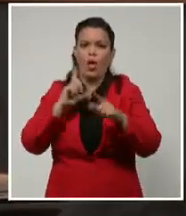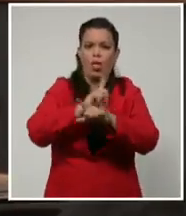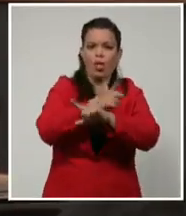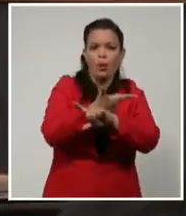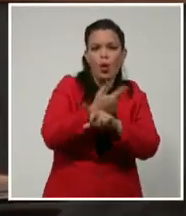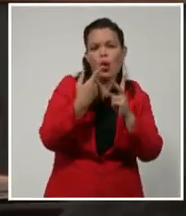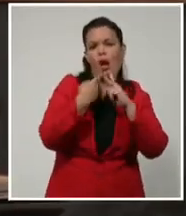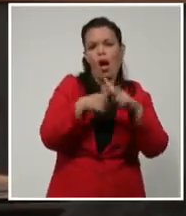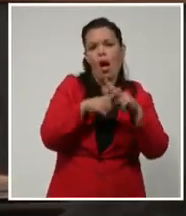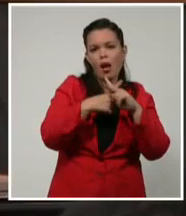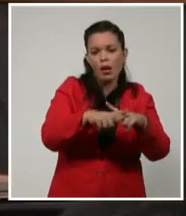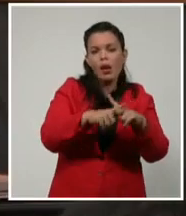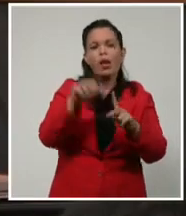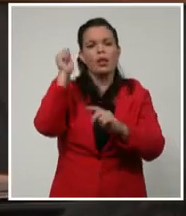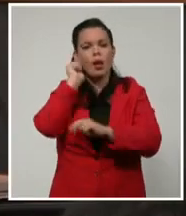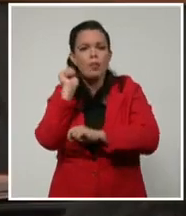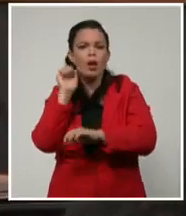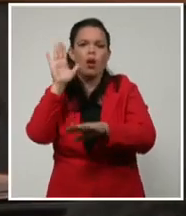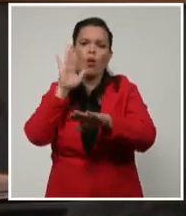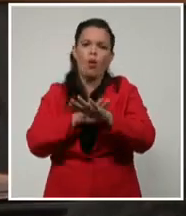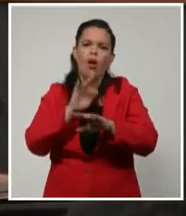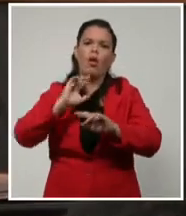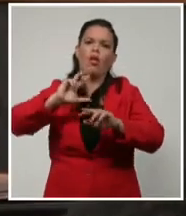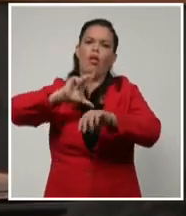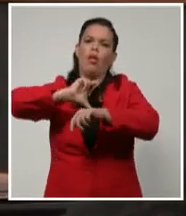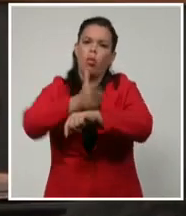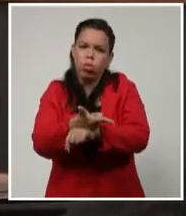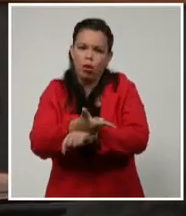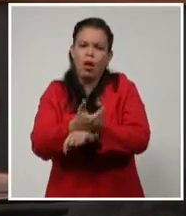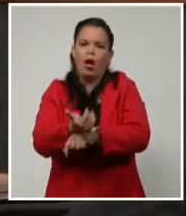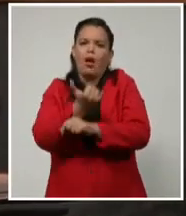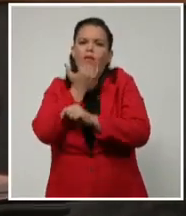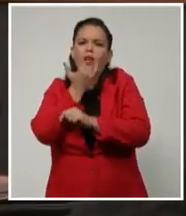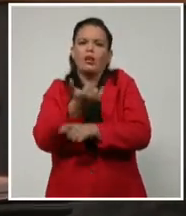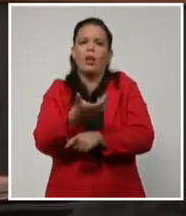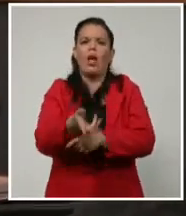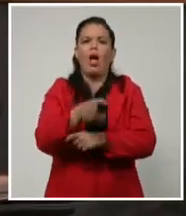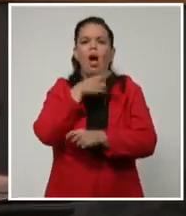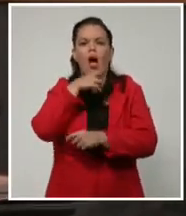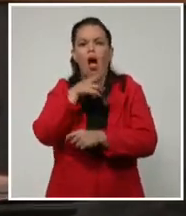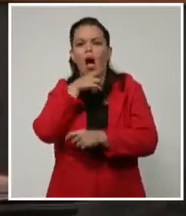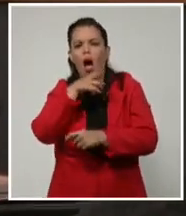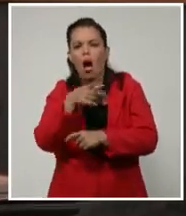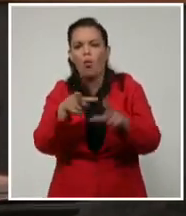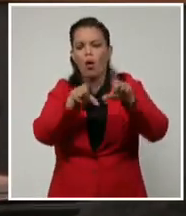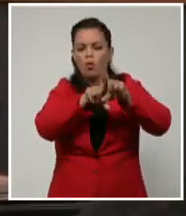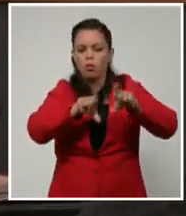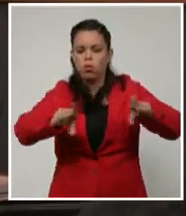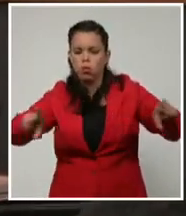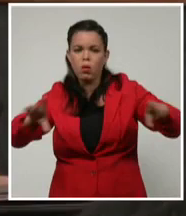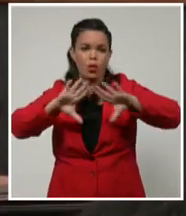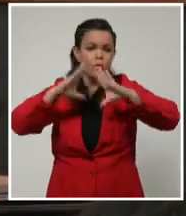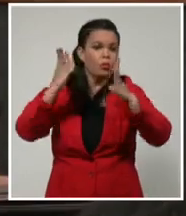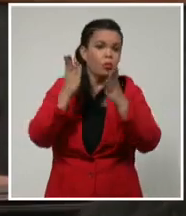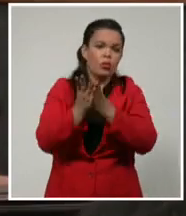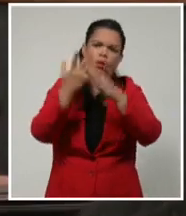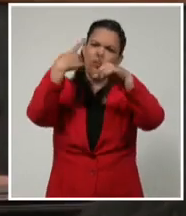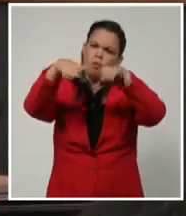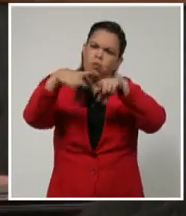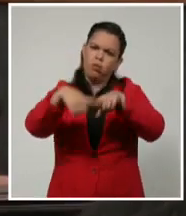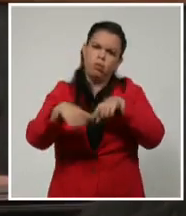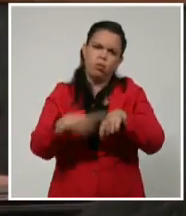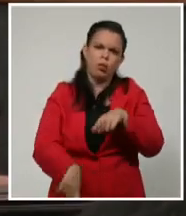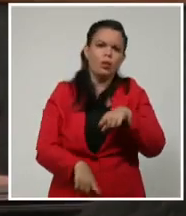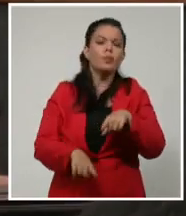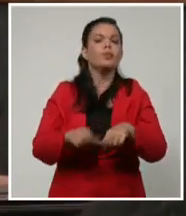entonces afecta el abasto de agua y todo un grupo de cosas, y entre unas cuentecitas